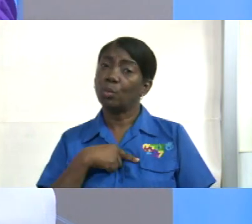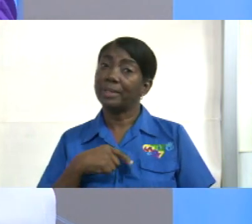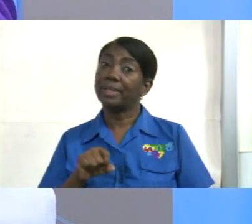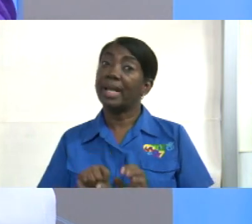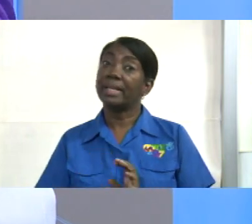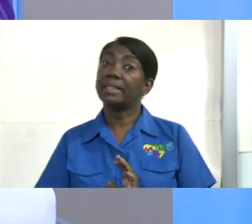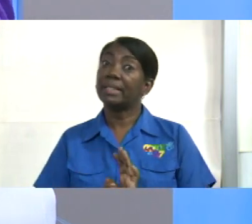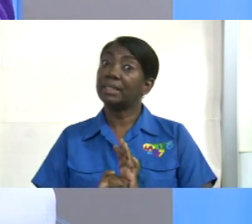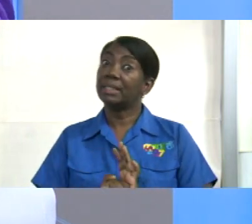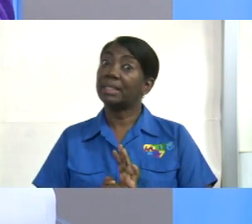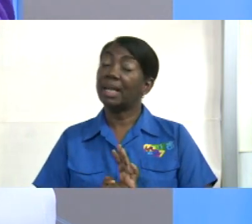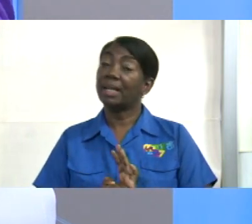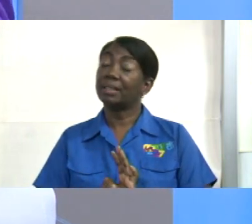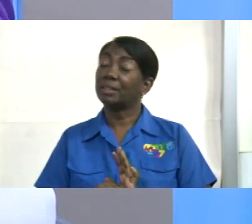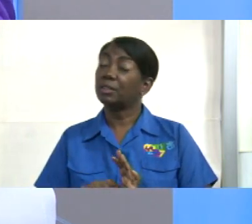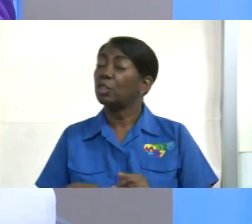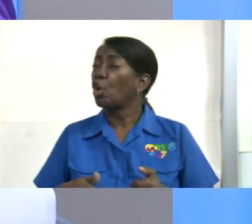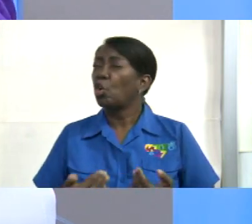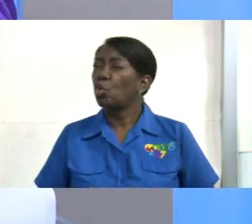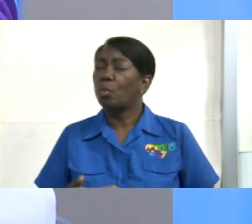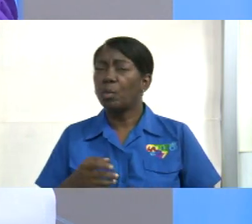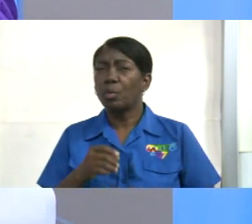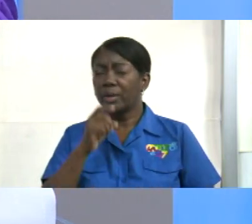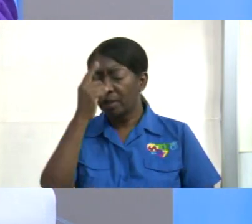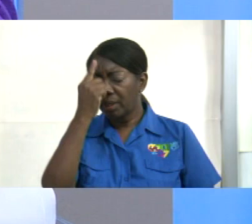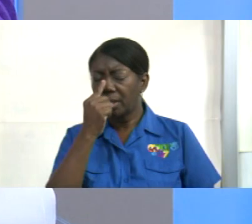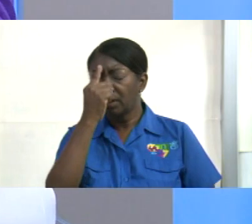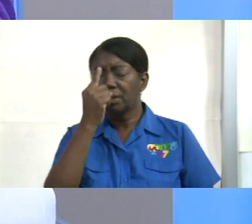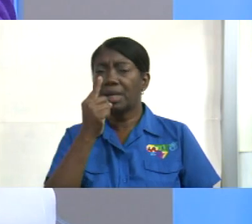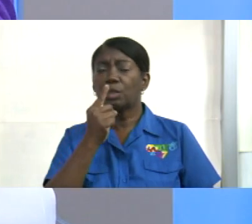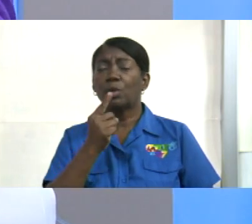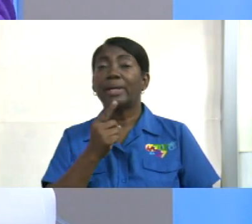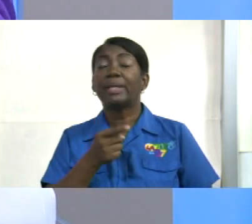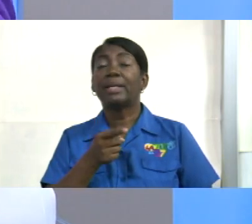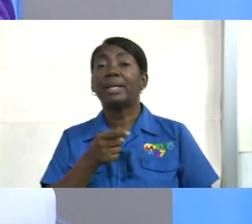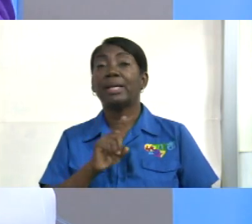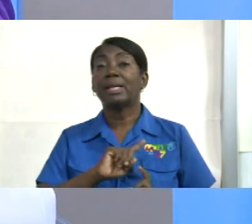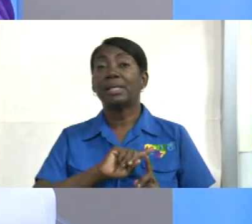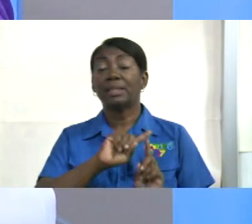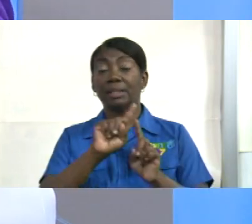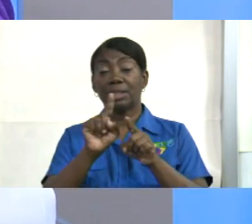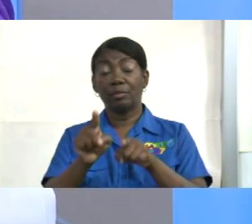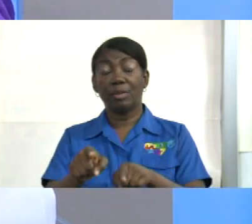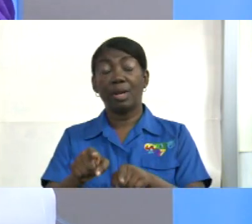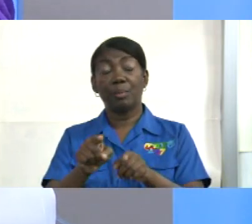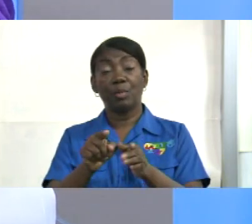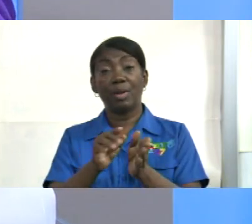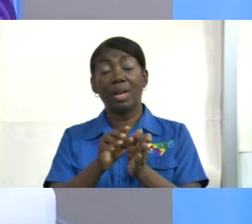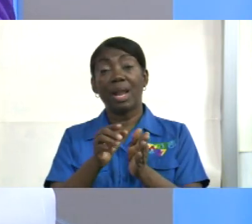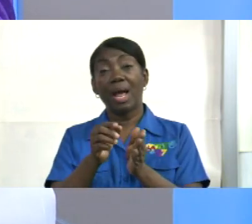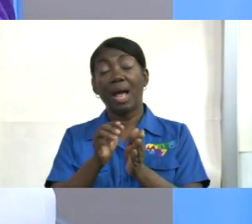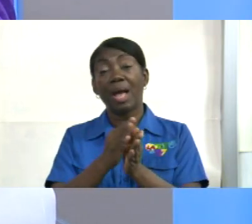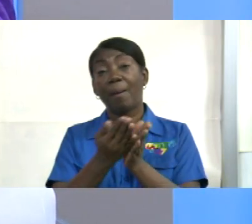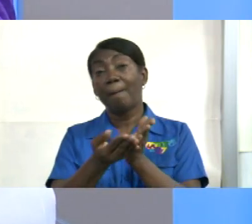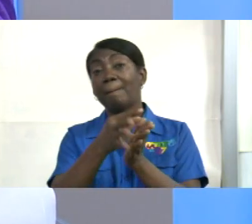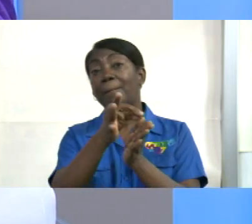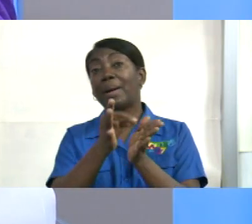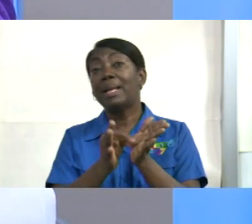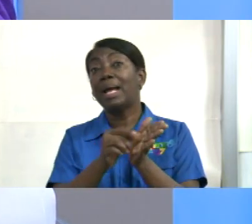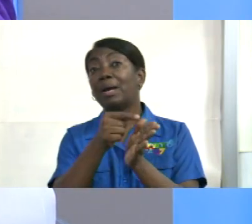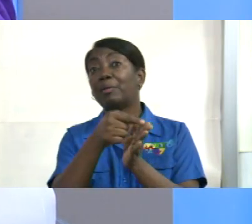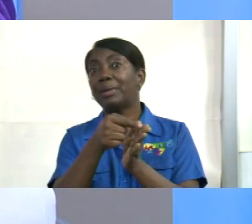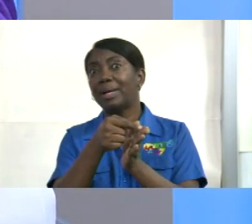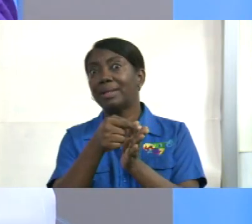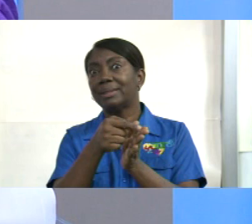cristianos que somos misioneros misioneros de evangelización con todo el mundo y como